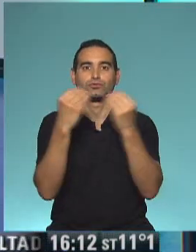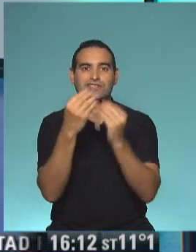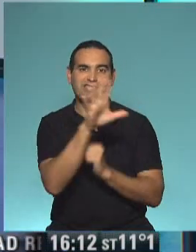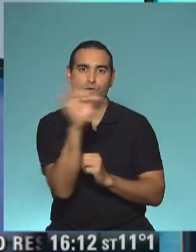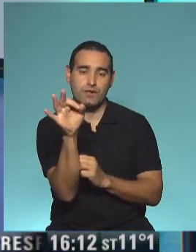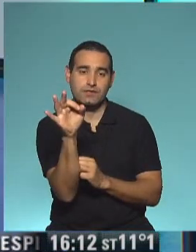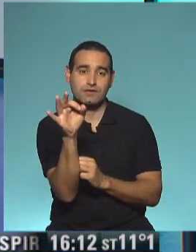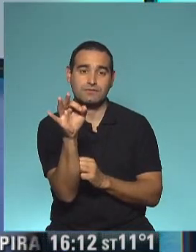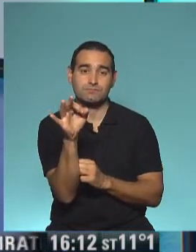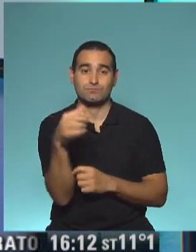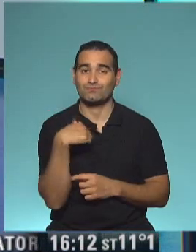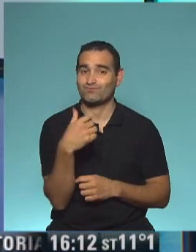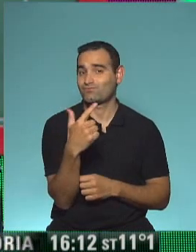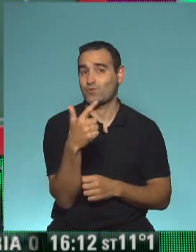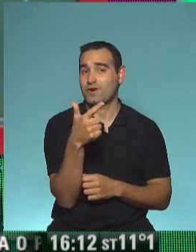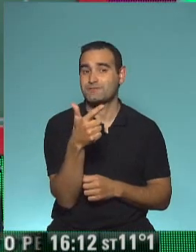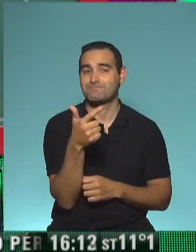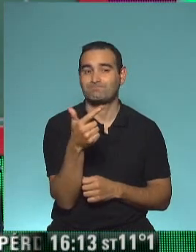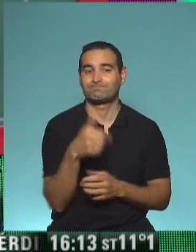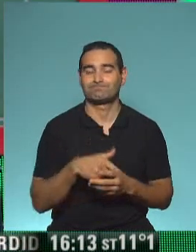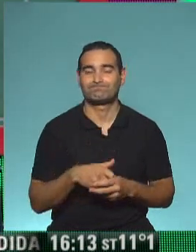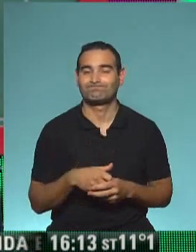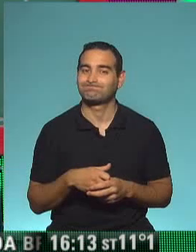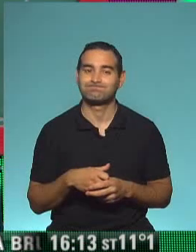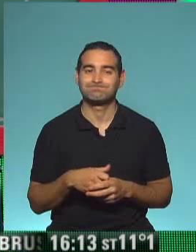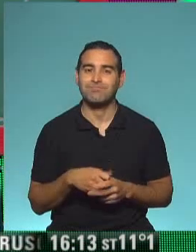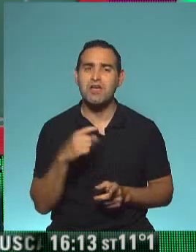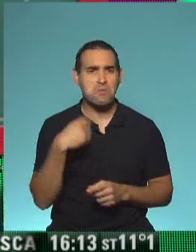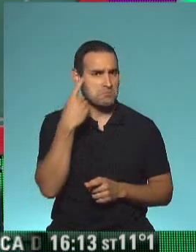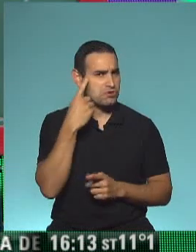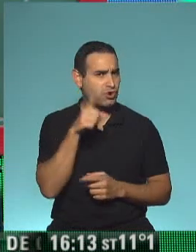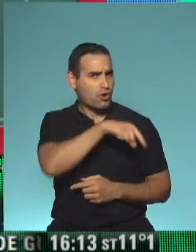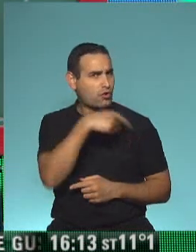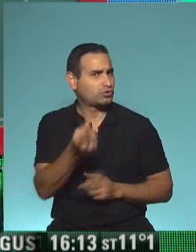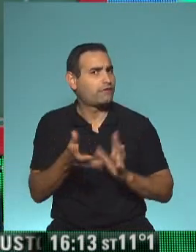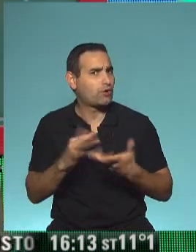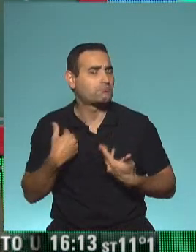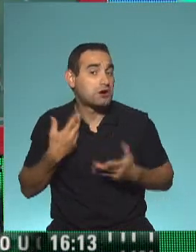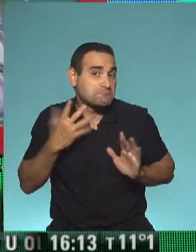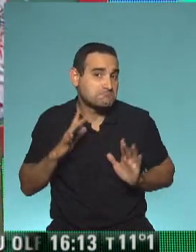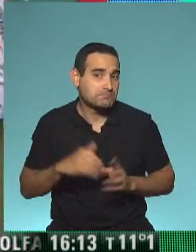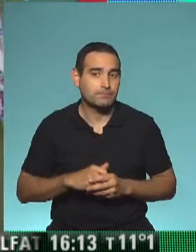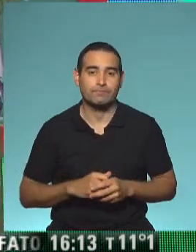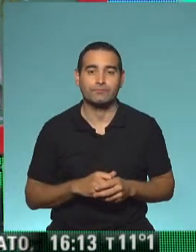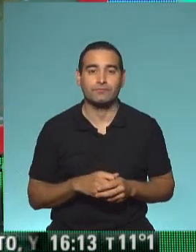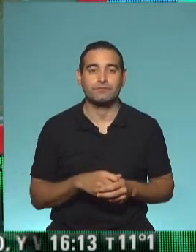Y en este caso, no. Así que igual se me ocurre también otra alternativa, señor. Pero 19 a 20, pensaste.